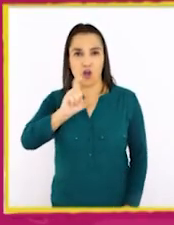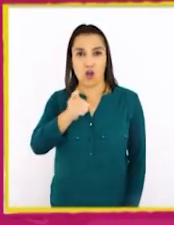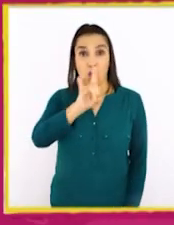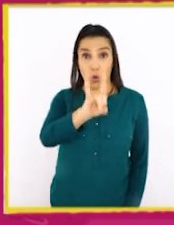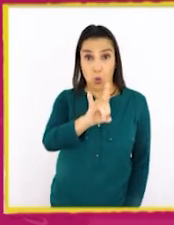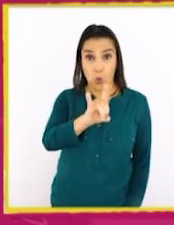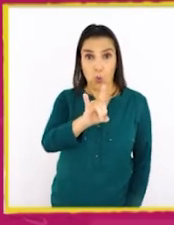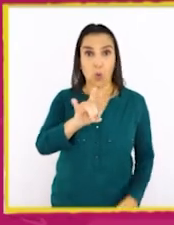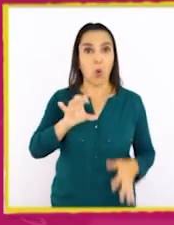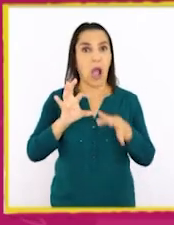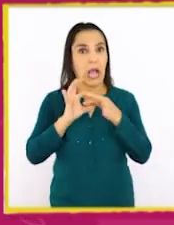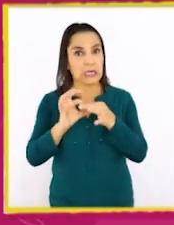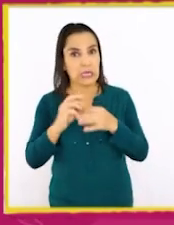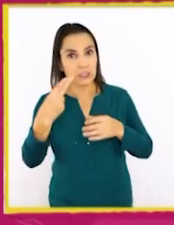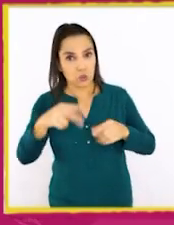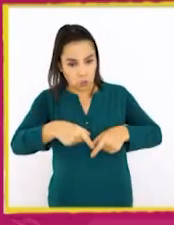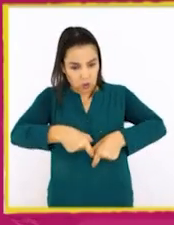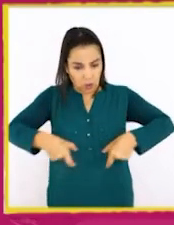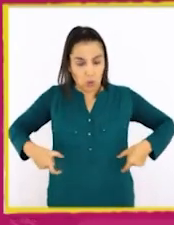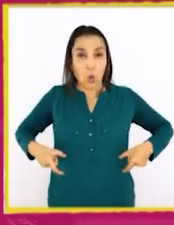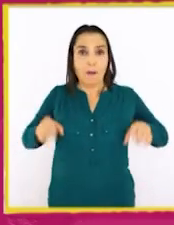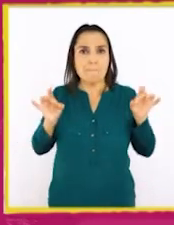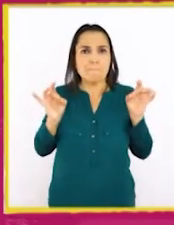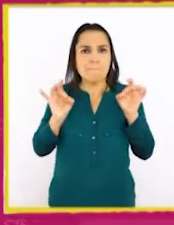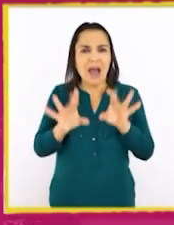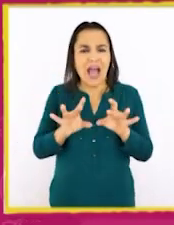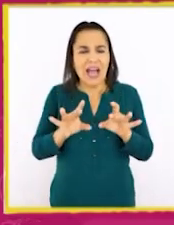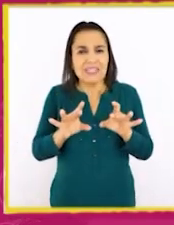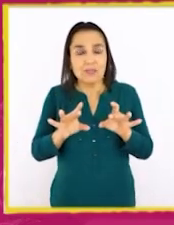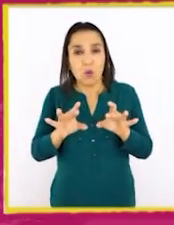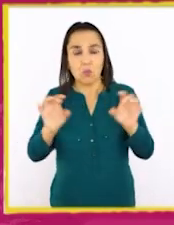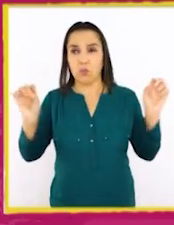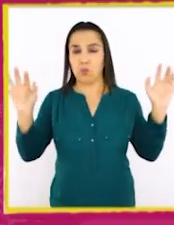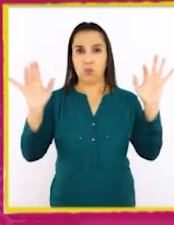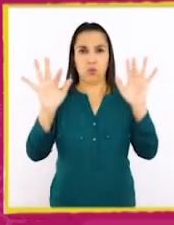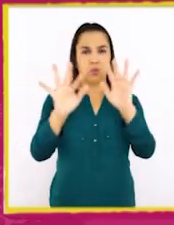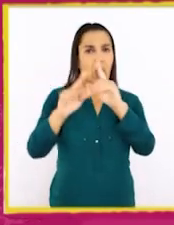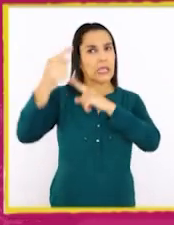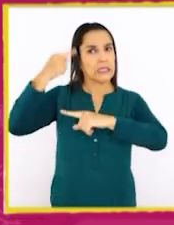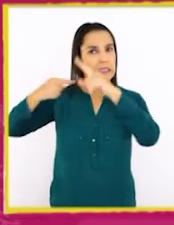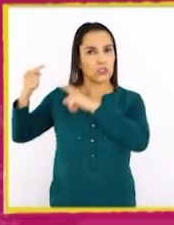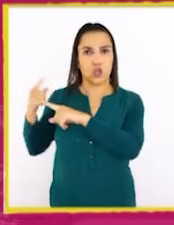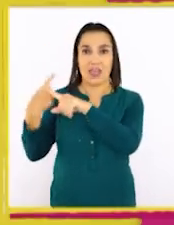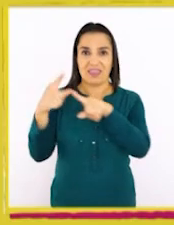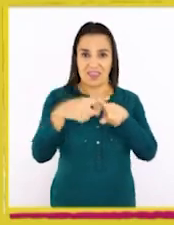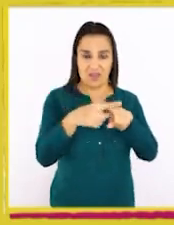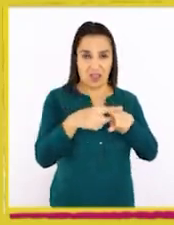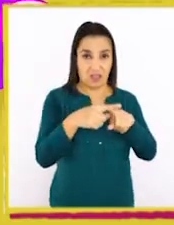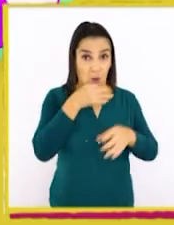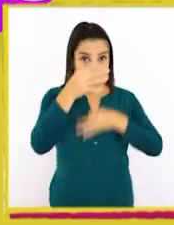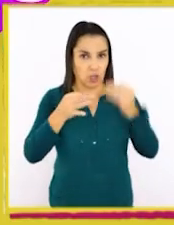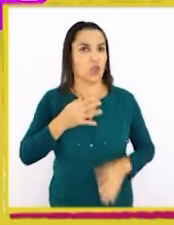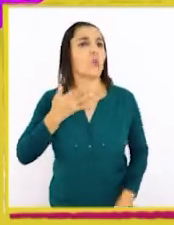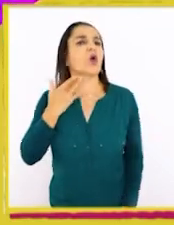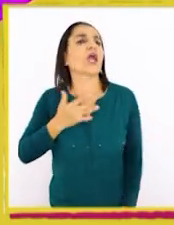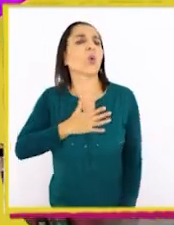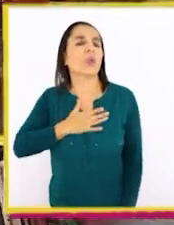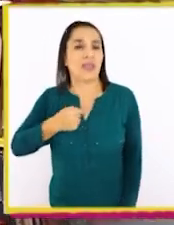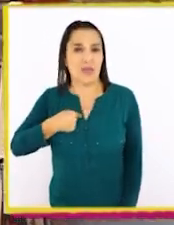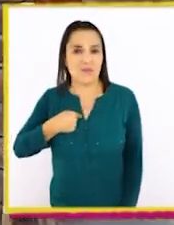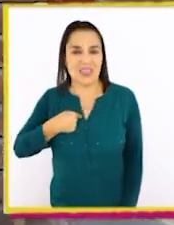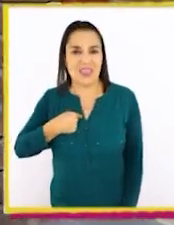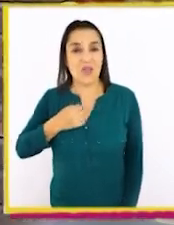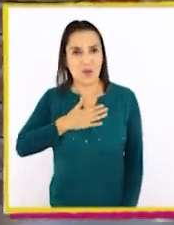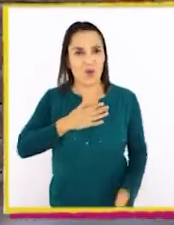que gracias a su cinto o cinturón mágico, tiene todo tipo de historias. ¿Les cuento por qué me gusta tanto? Me encanta